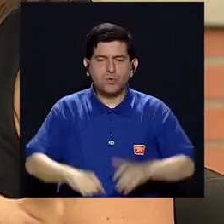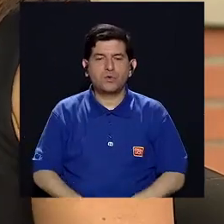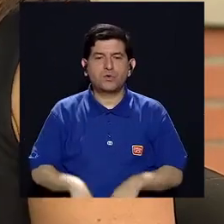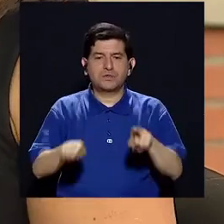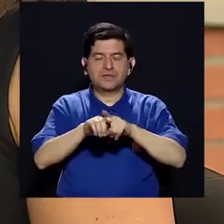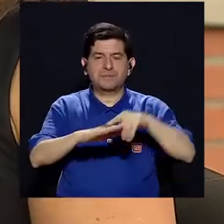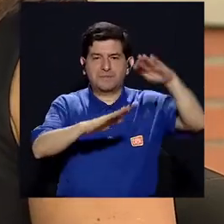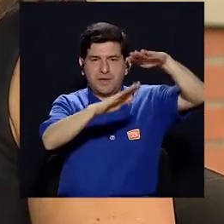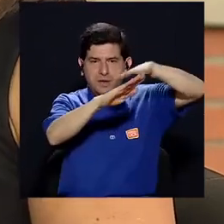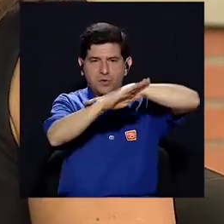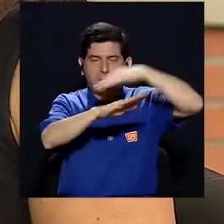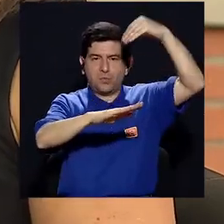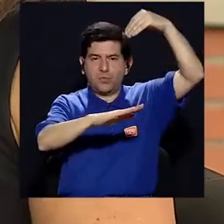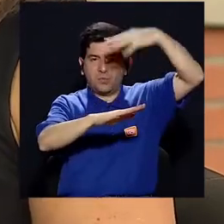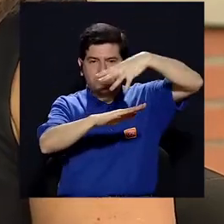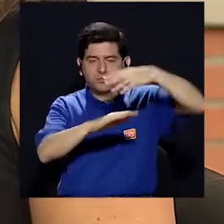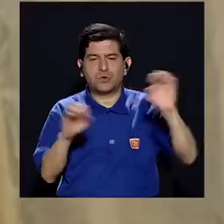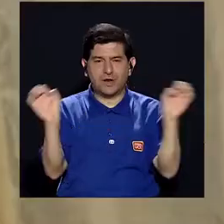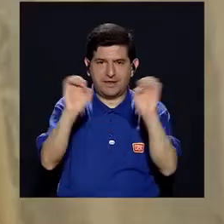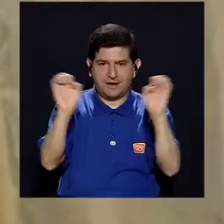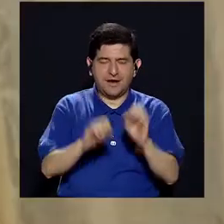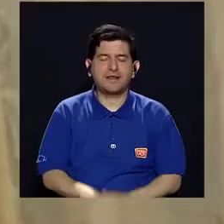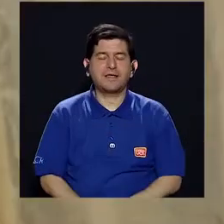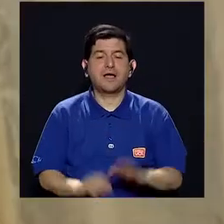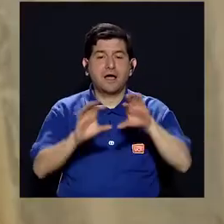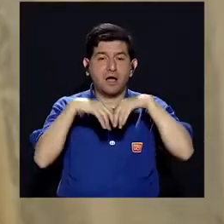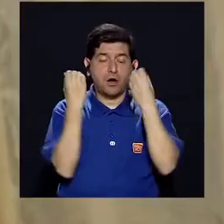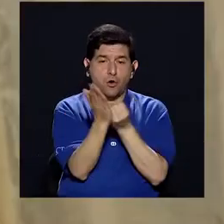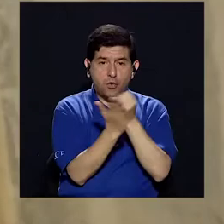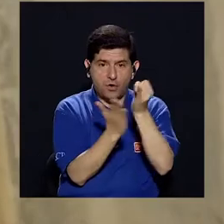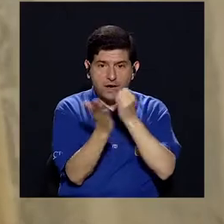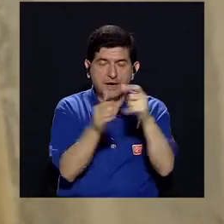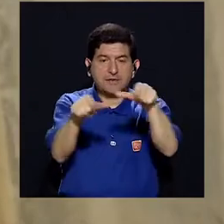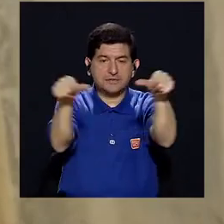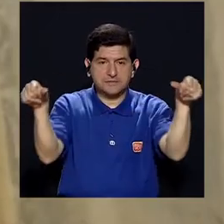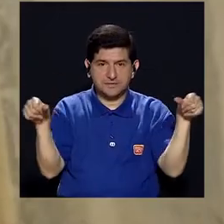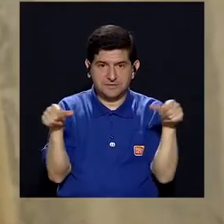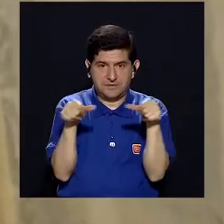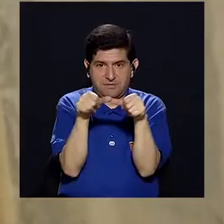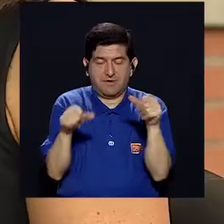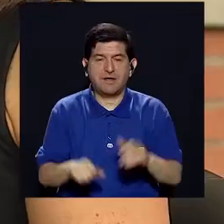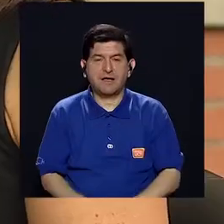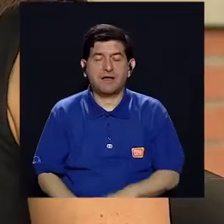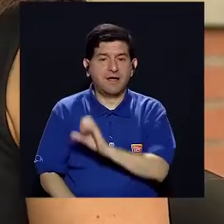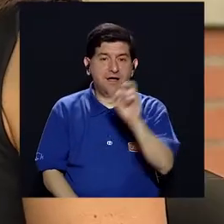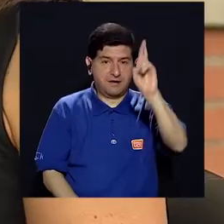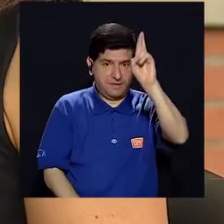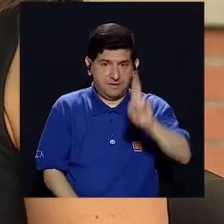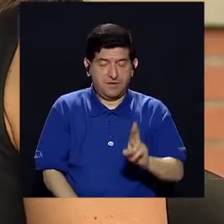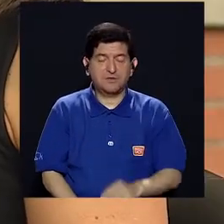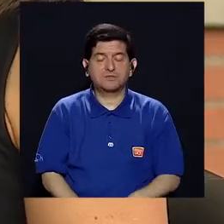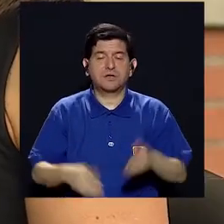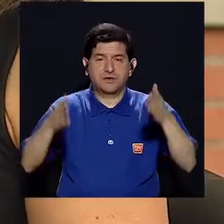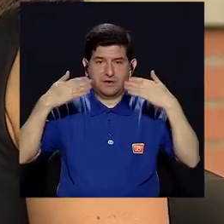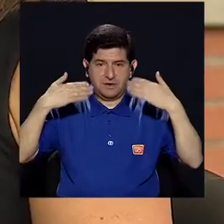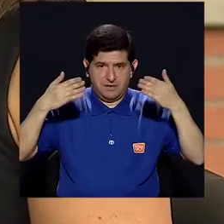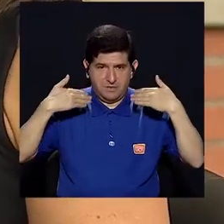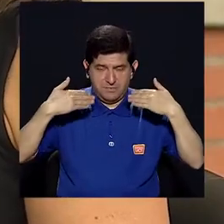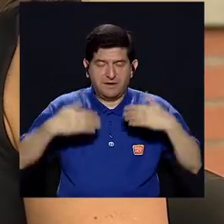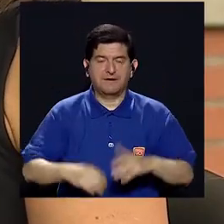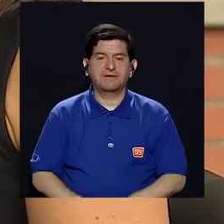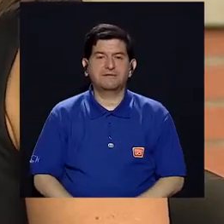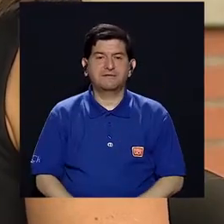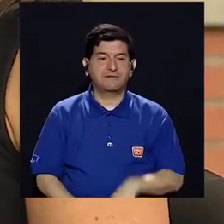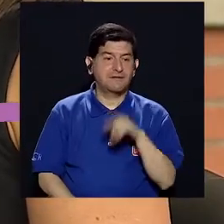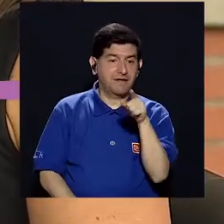se instalaron paneles solares, estamos trabajando con organizaciones de investigación en zonas del Costa Rica de tropical,